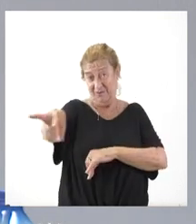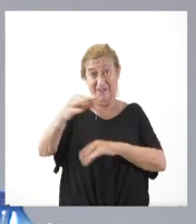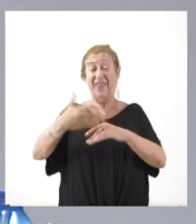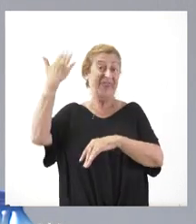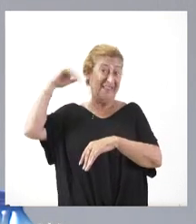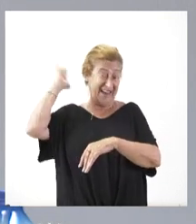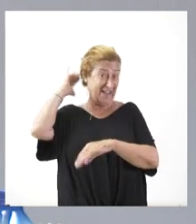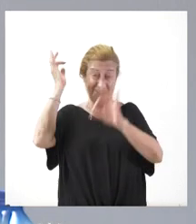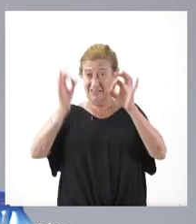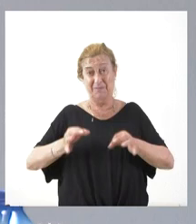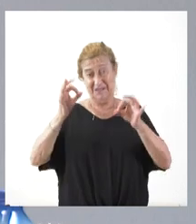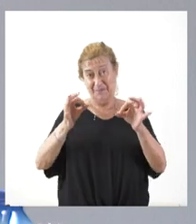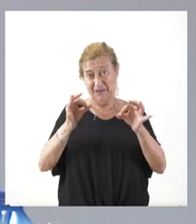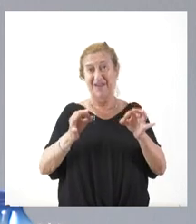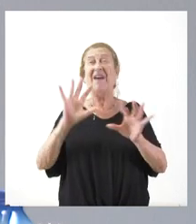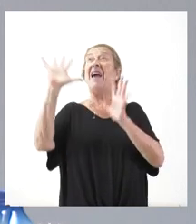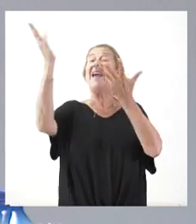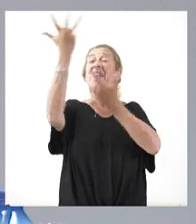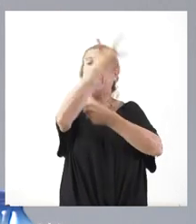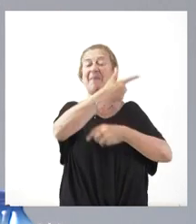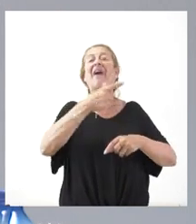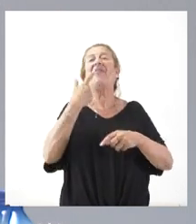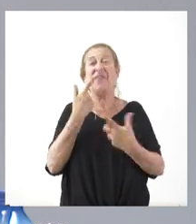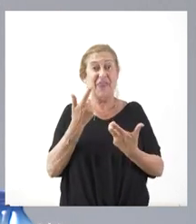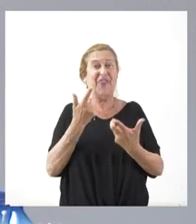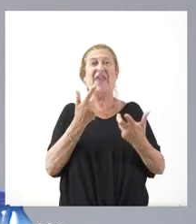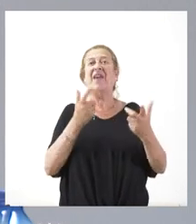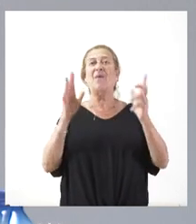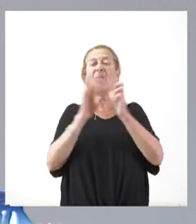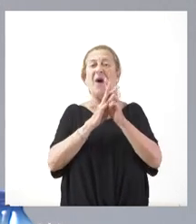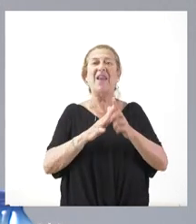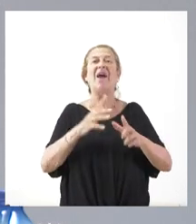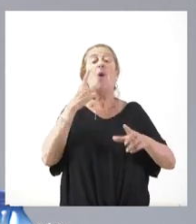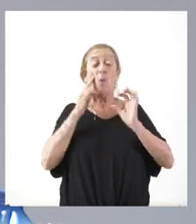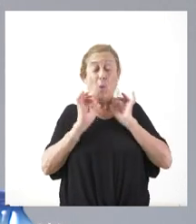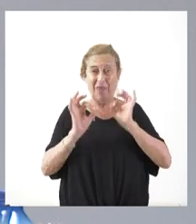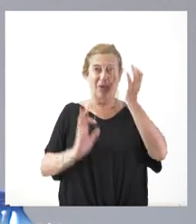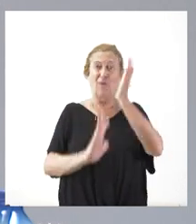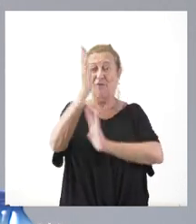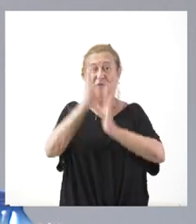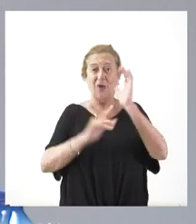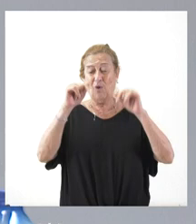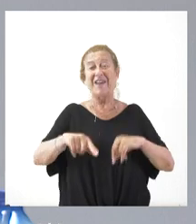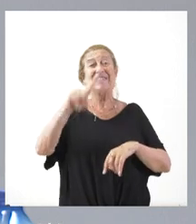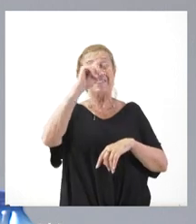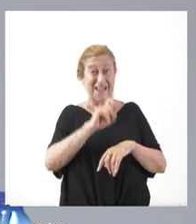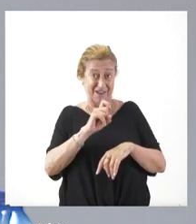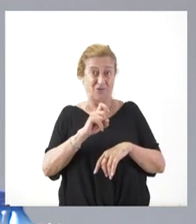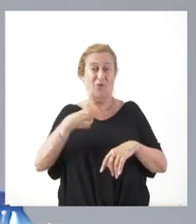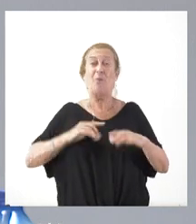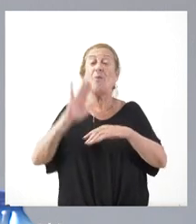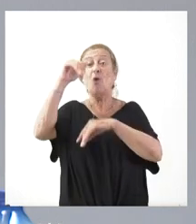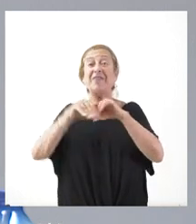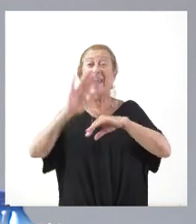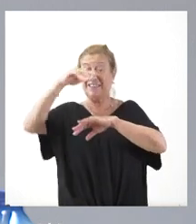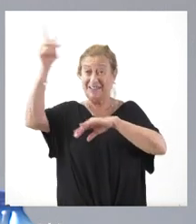incendios. La climatología ha determinado que el combustible sea especialmente relevante en este año en nuestros montes y,